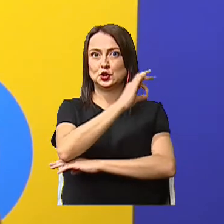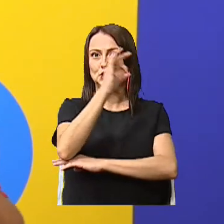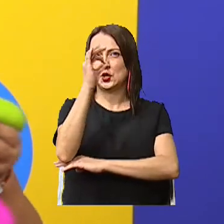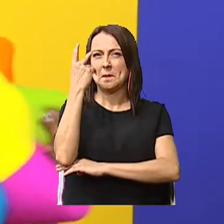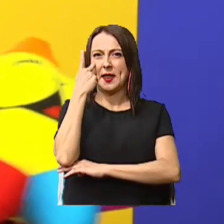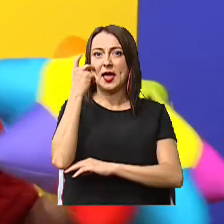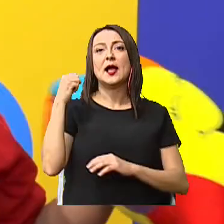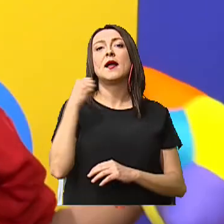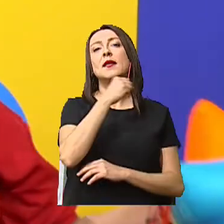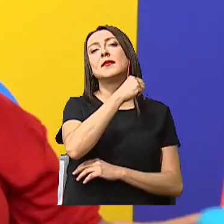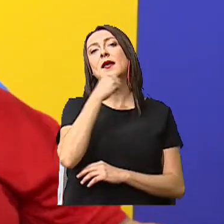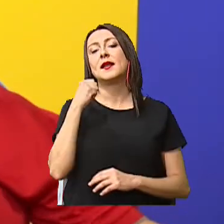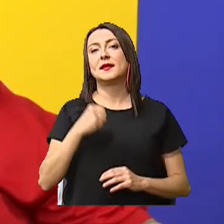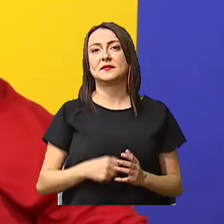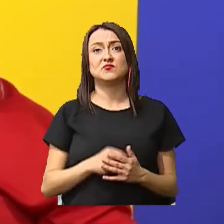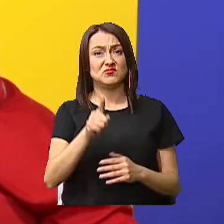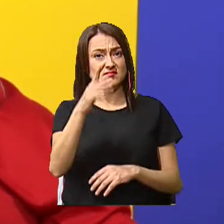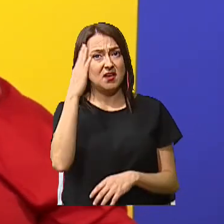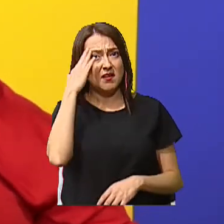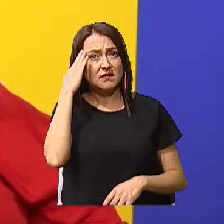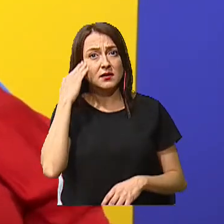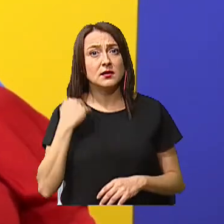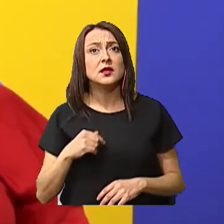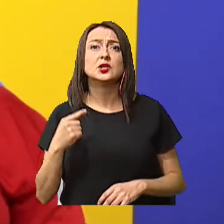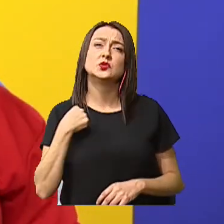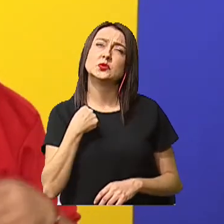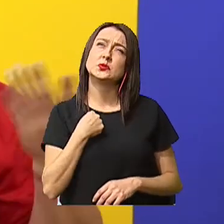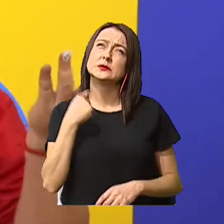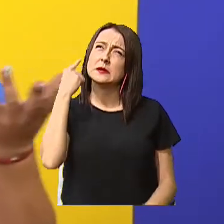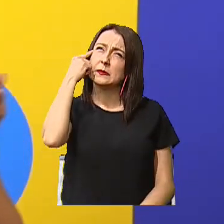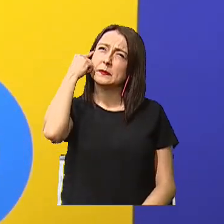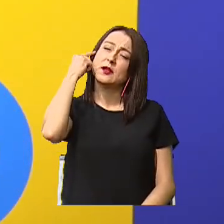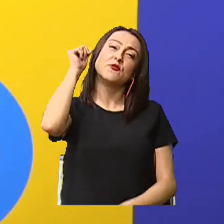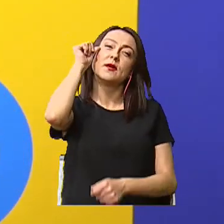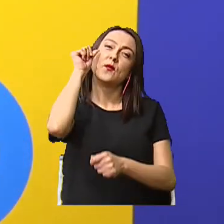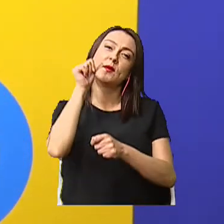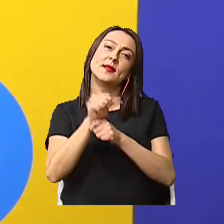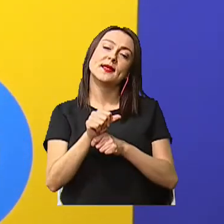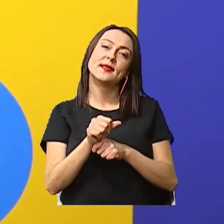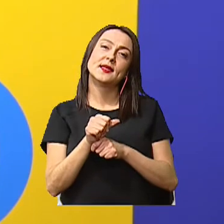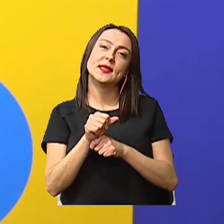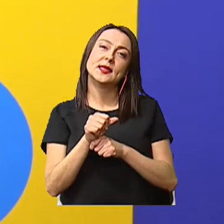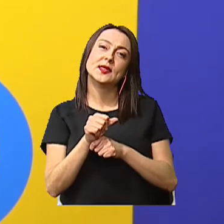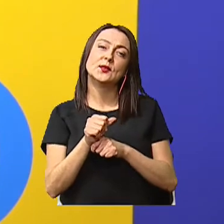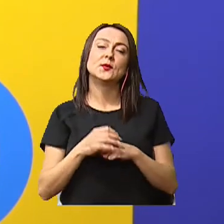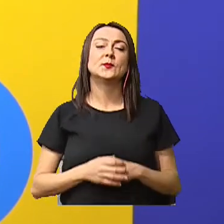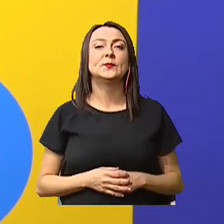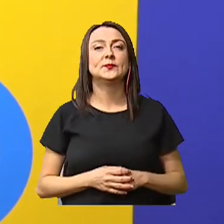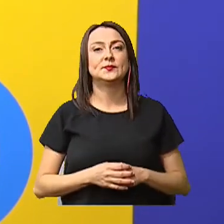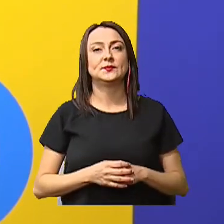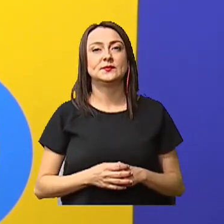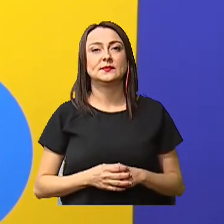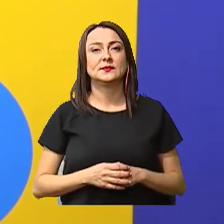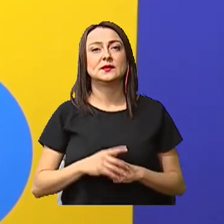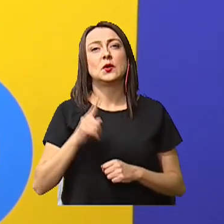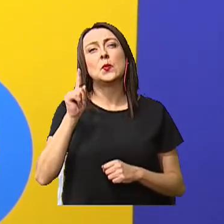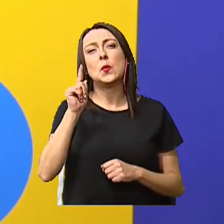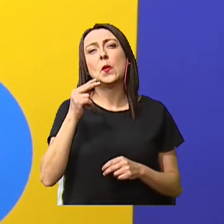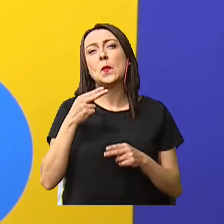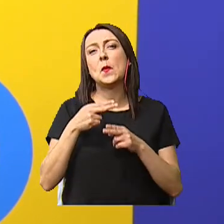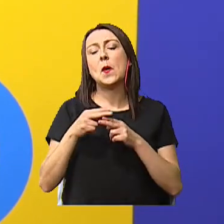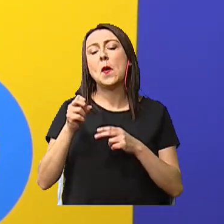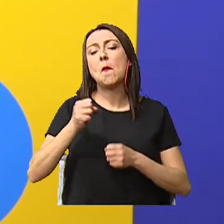cantarle Saben, estaba pensando y recordando el fragmento de un pequeño